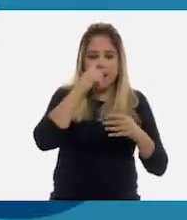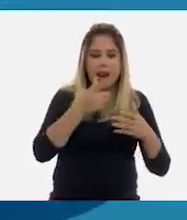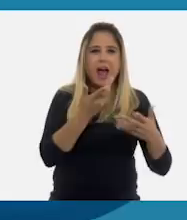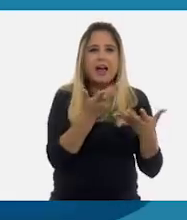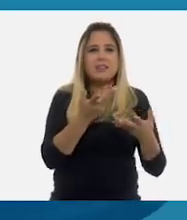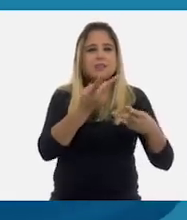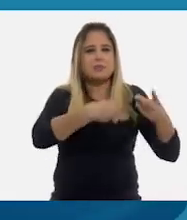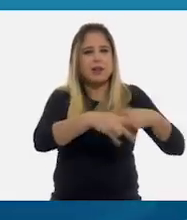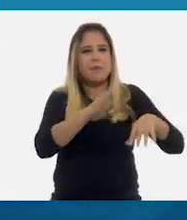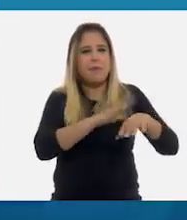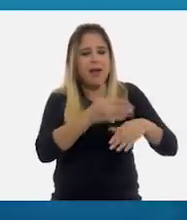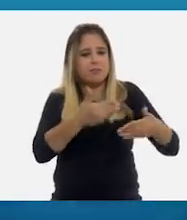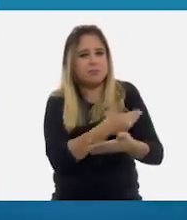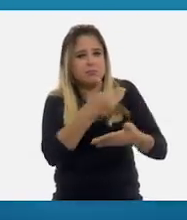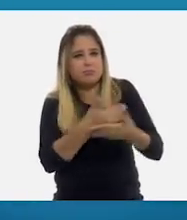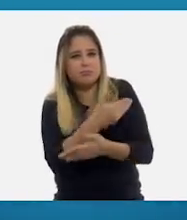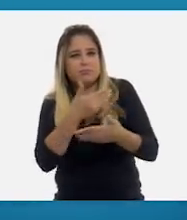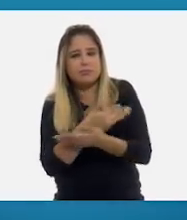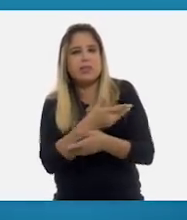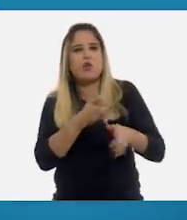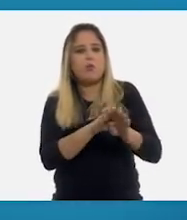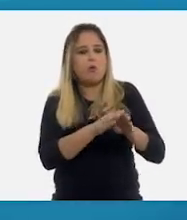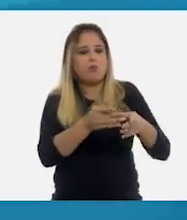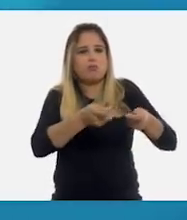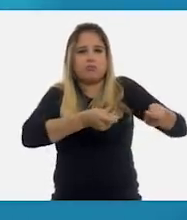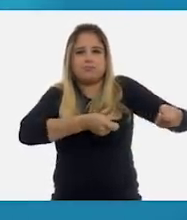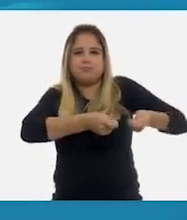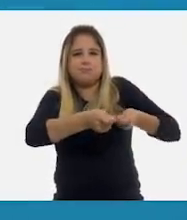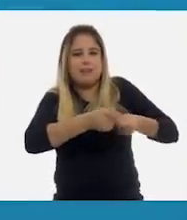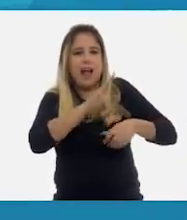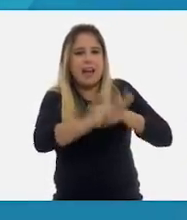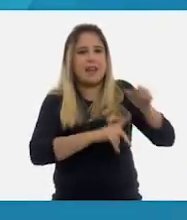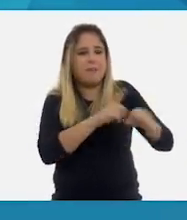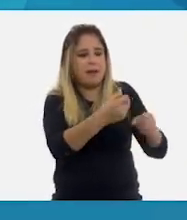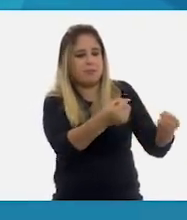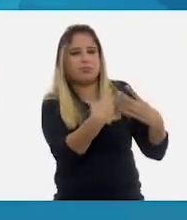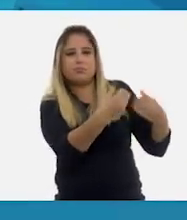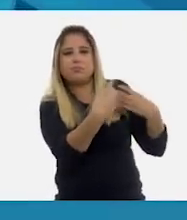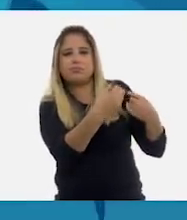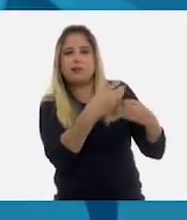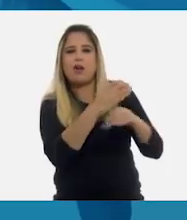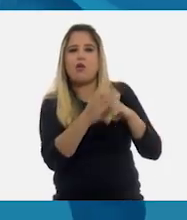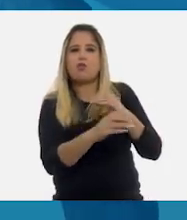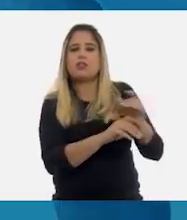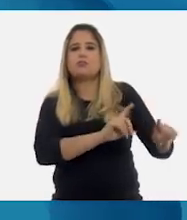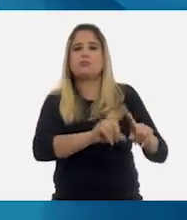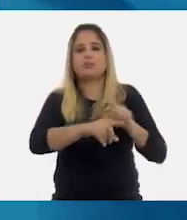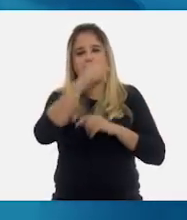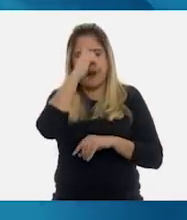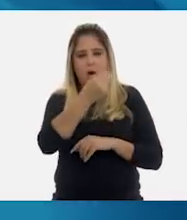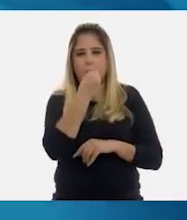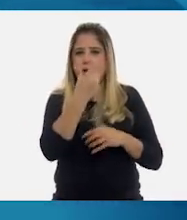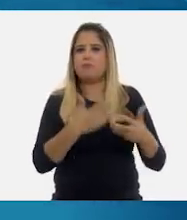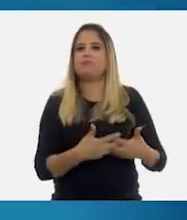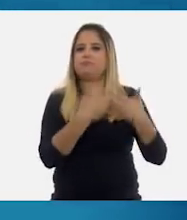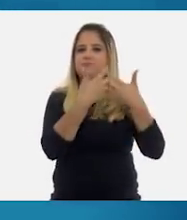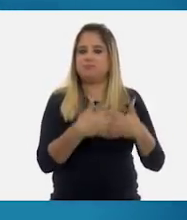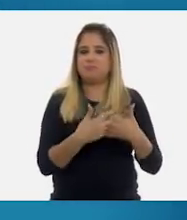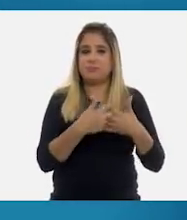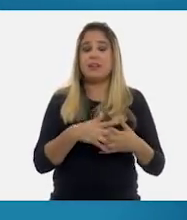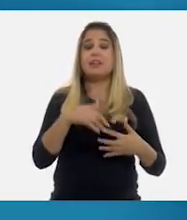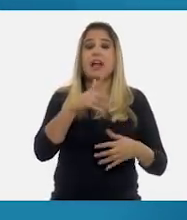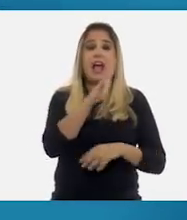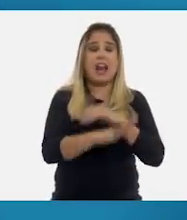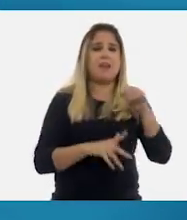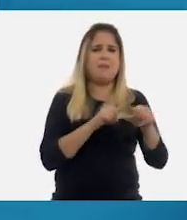alimentación y manejo de animales para la obtención de alimentos y otros productos utilizados en la industria. Los ganados más